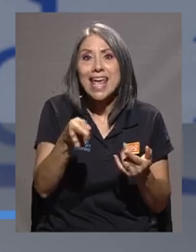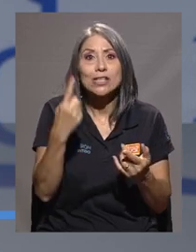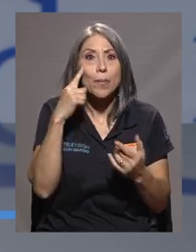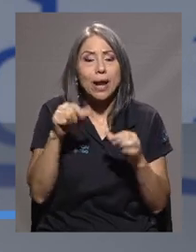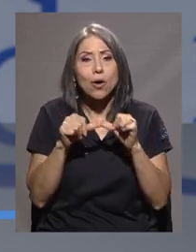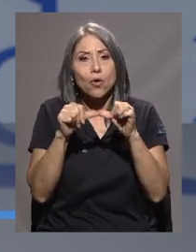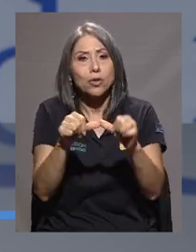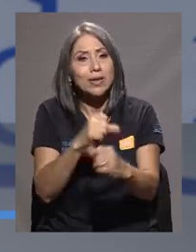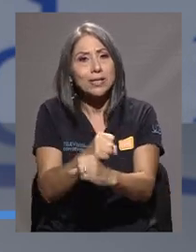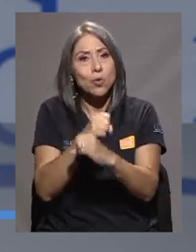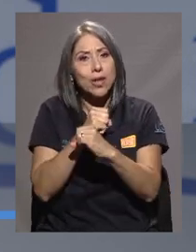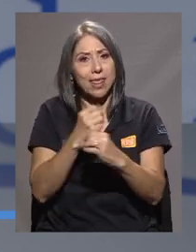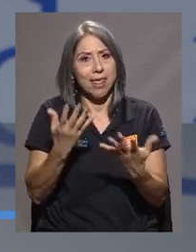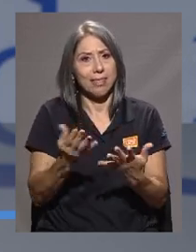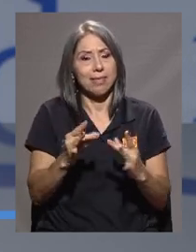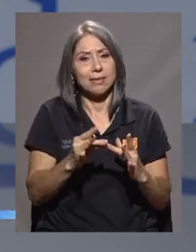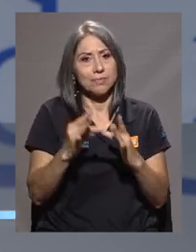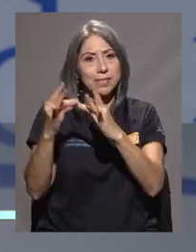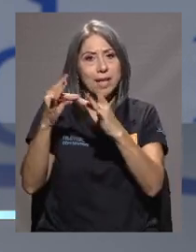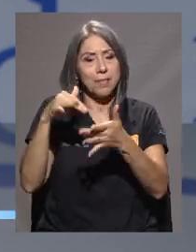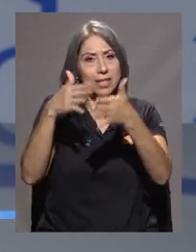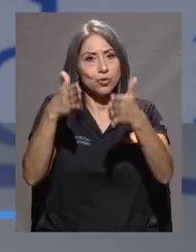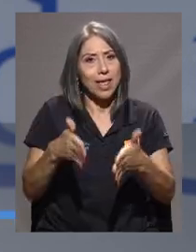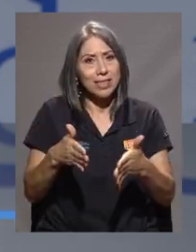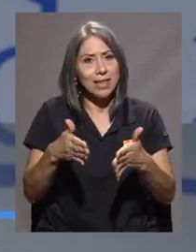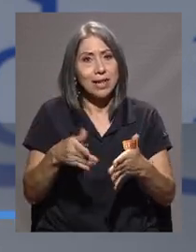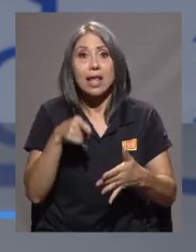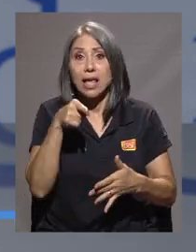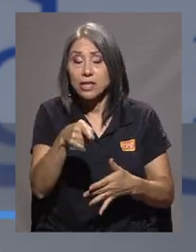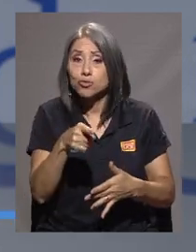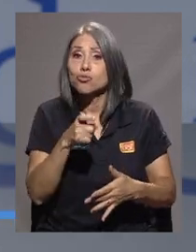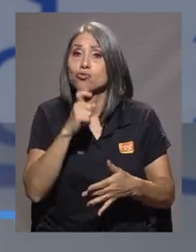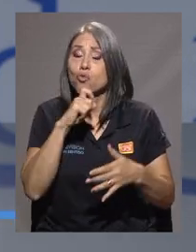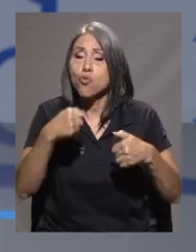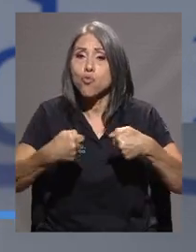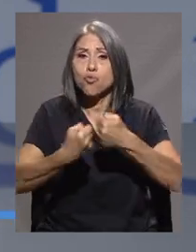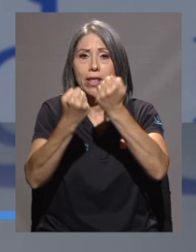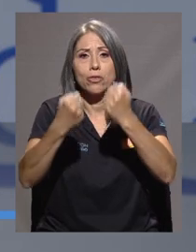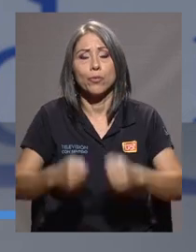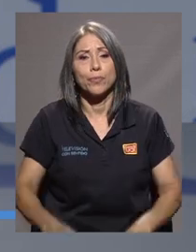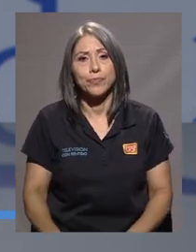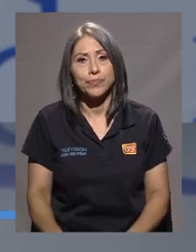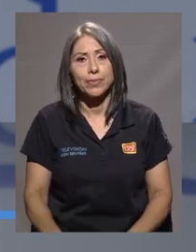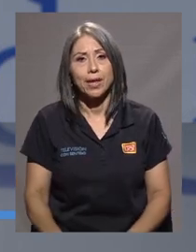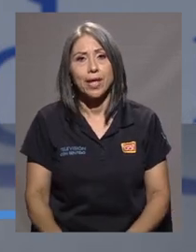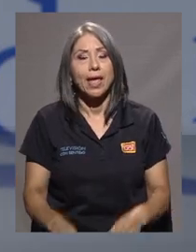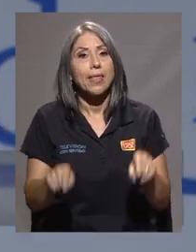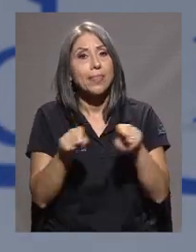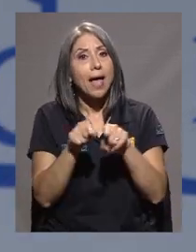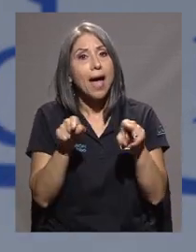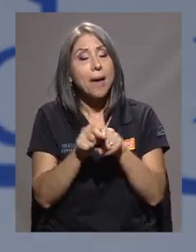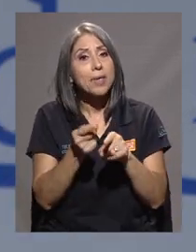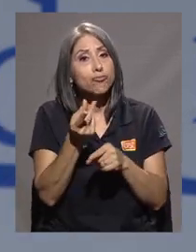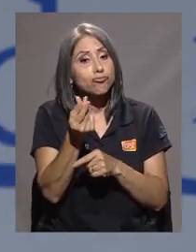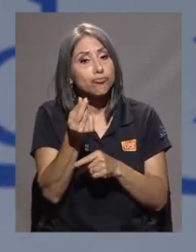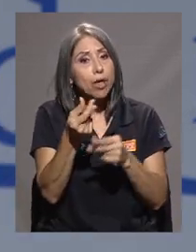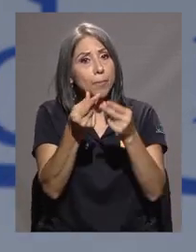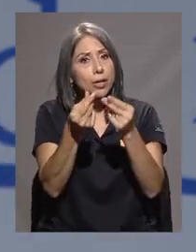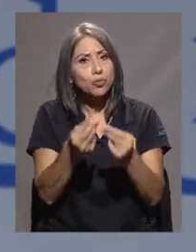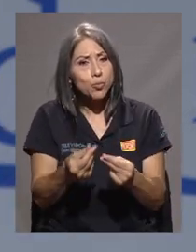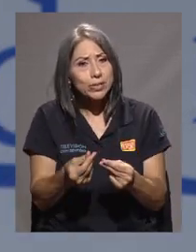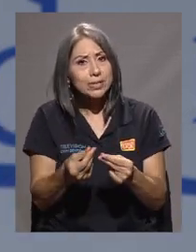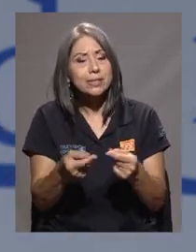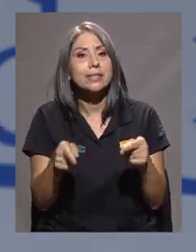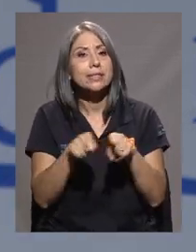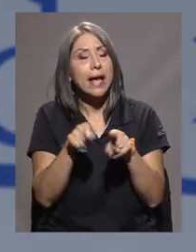en que mantener la seguridad, especialmente para el estudiantado, claramente es un reto. Además, el tema presupuestario